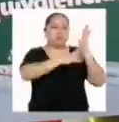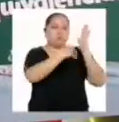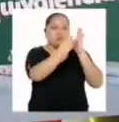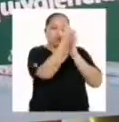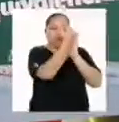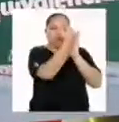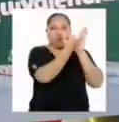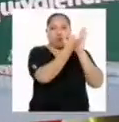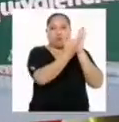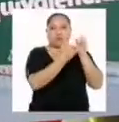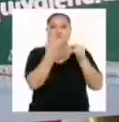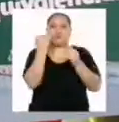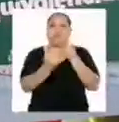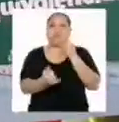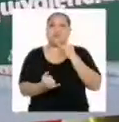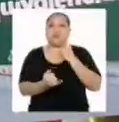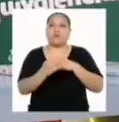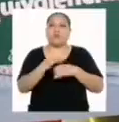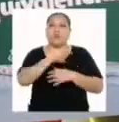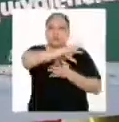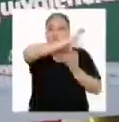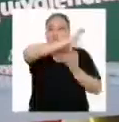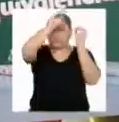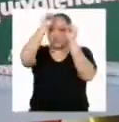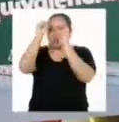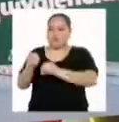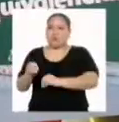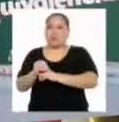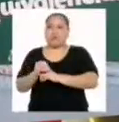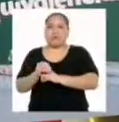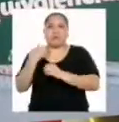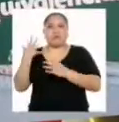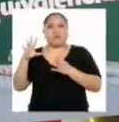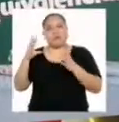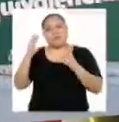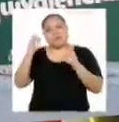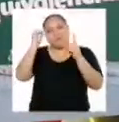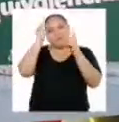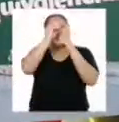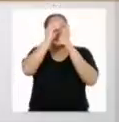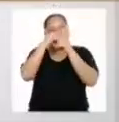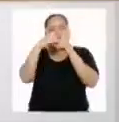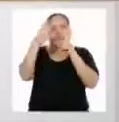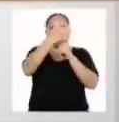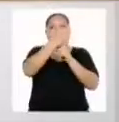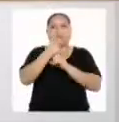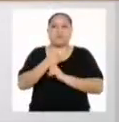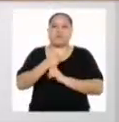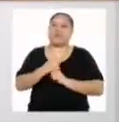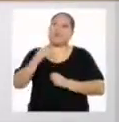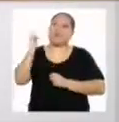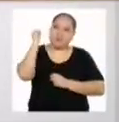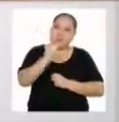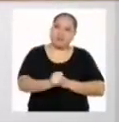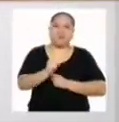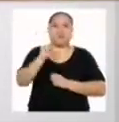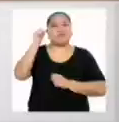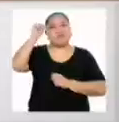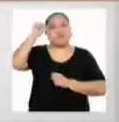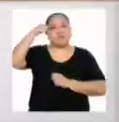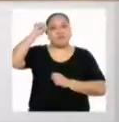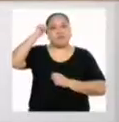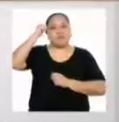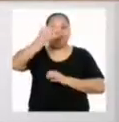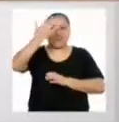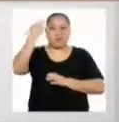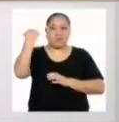y gráficas. Y, finalmente, con todo ello, logramos el reto de la situación. Así es. Recuerdas